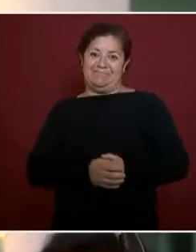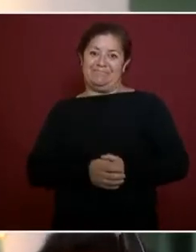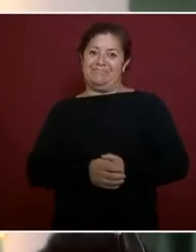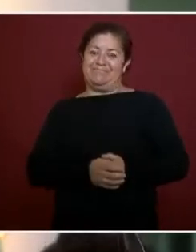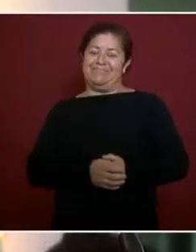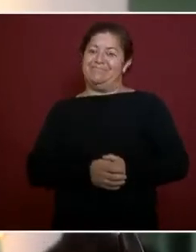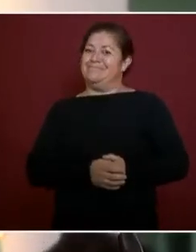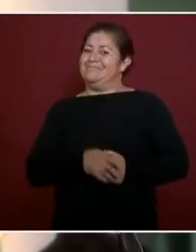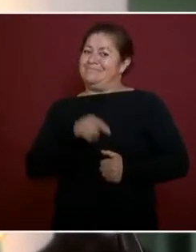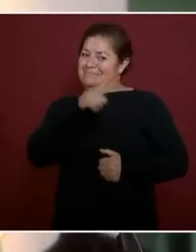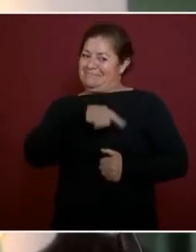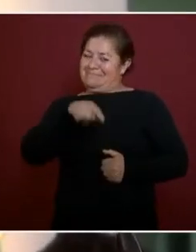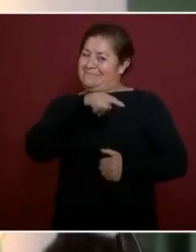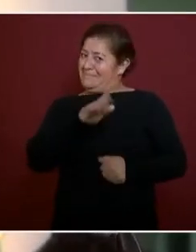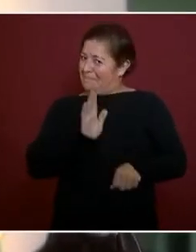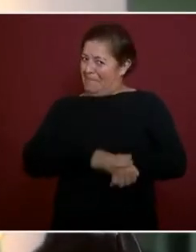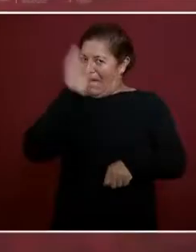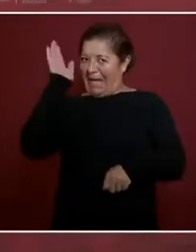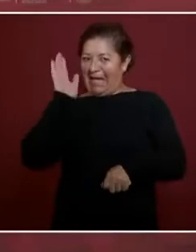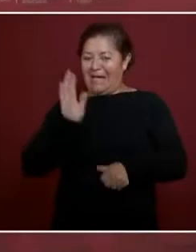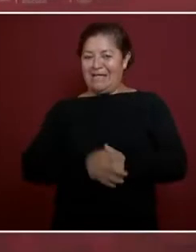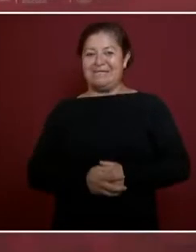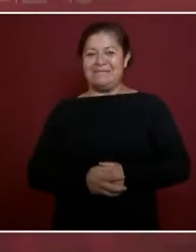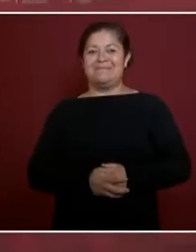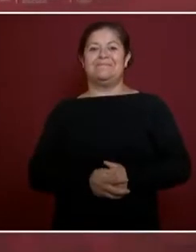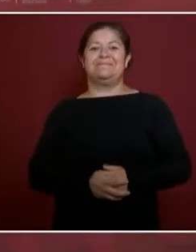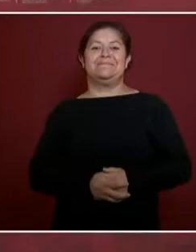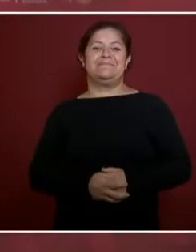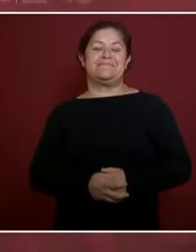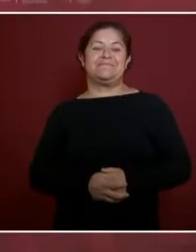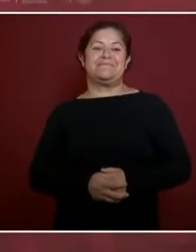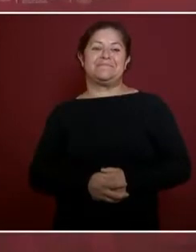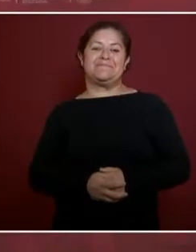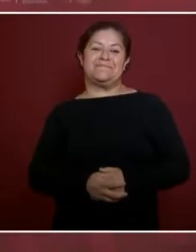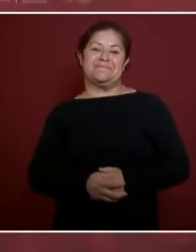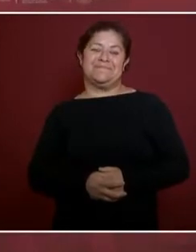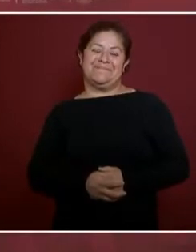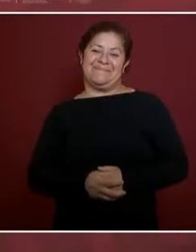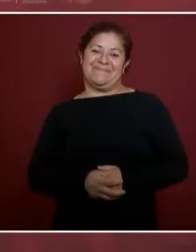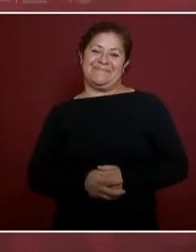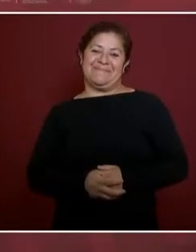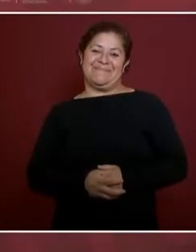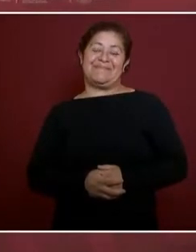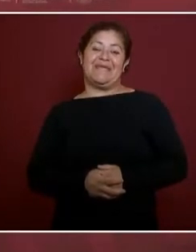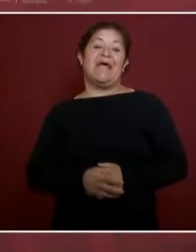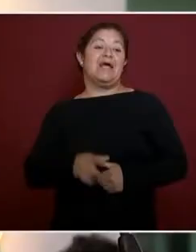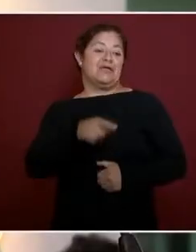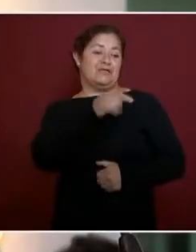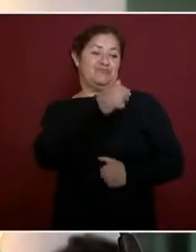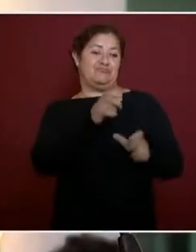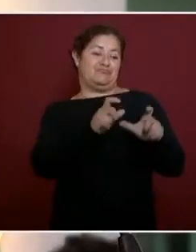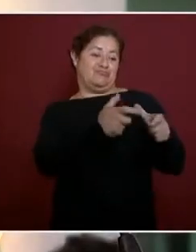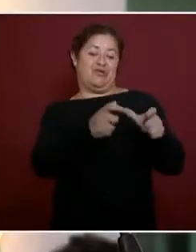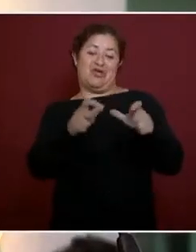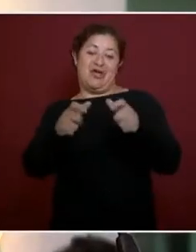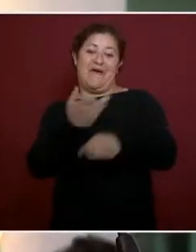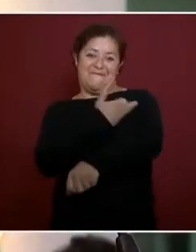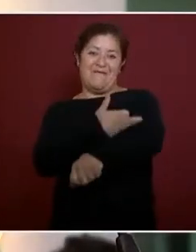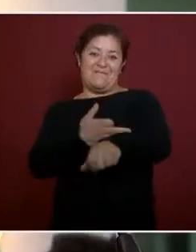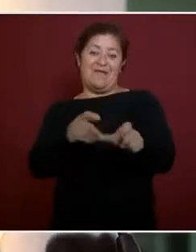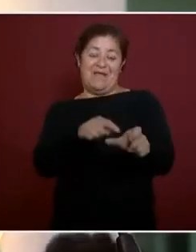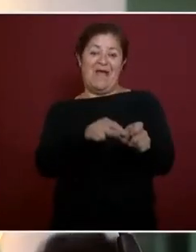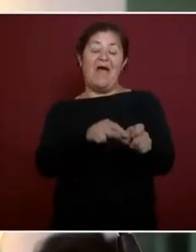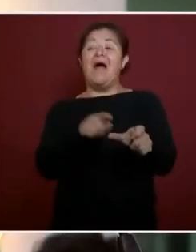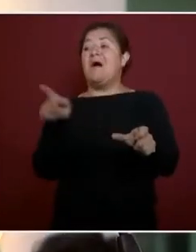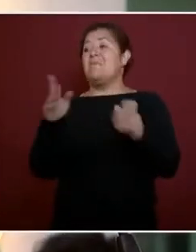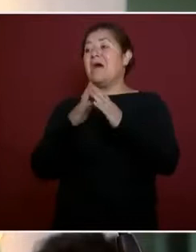y no quieren salirse de